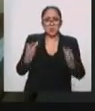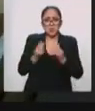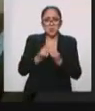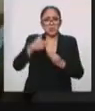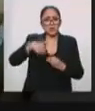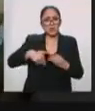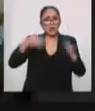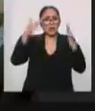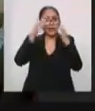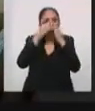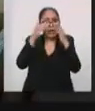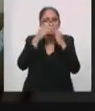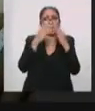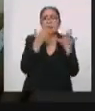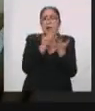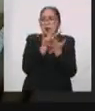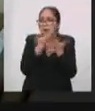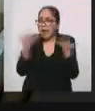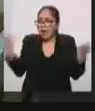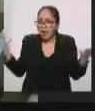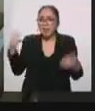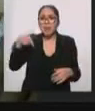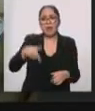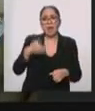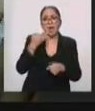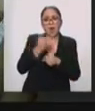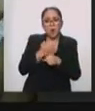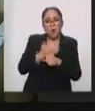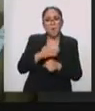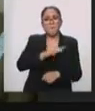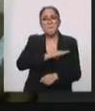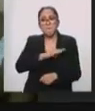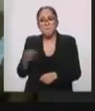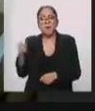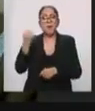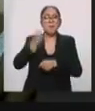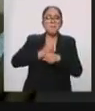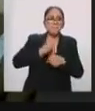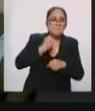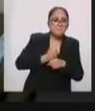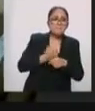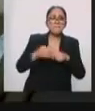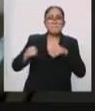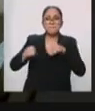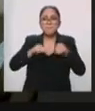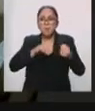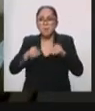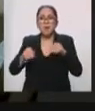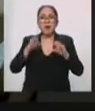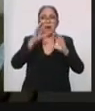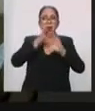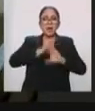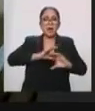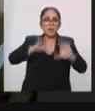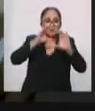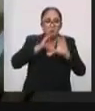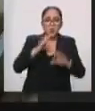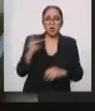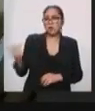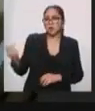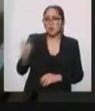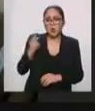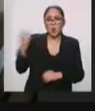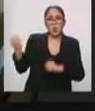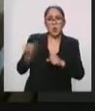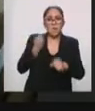donde hemos tenido la oportunidad de poder nosotros ensayar coreografías, canciones, o sea, hemos podido tener la oportunidad